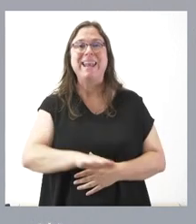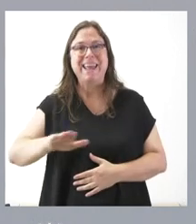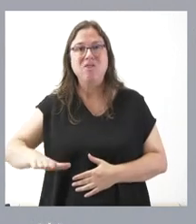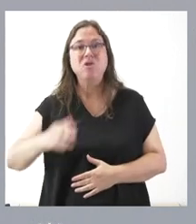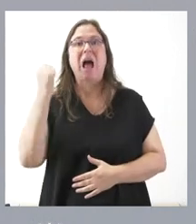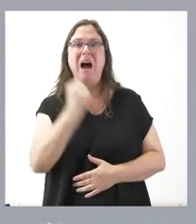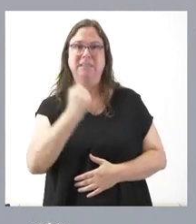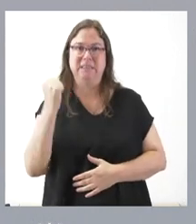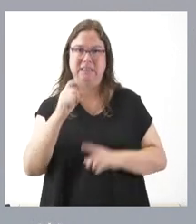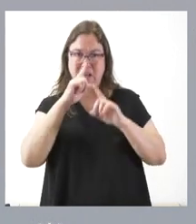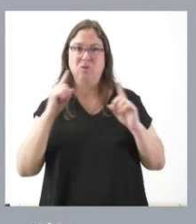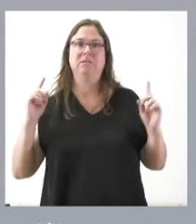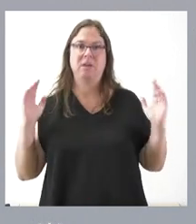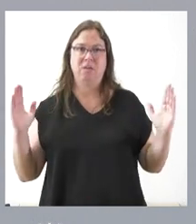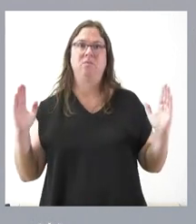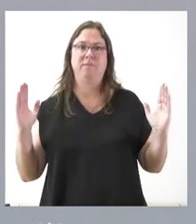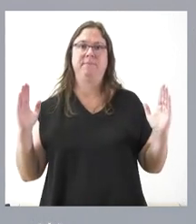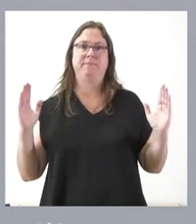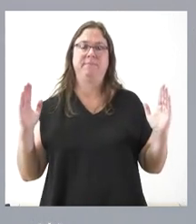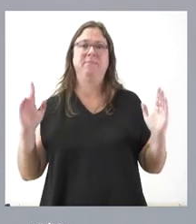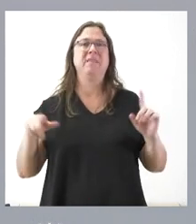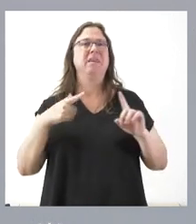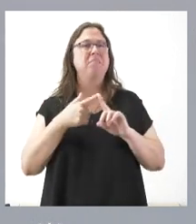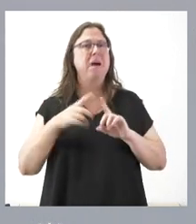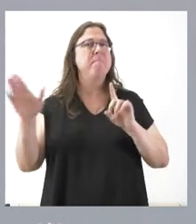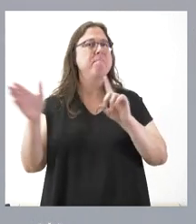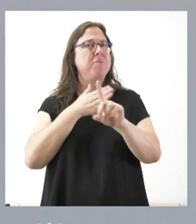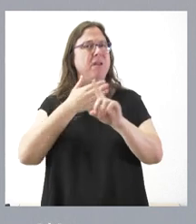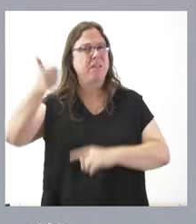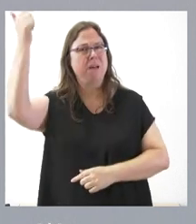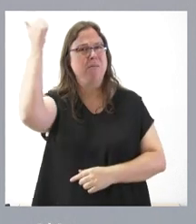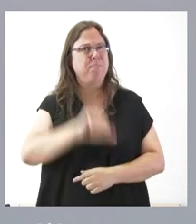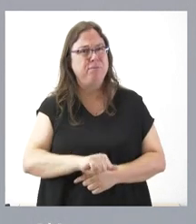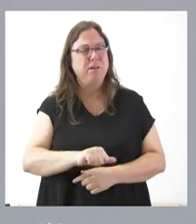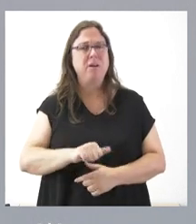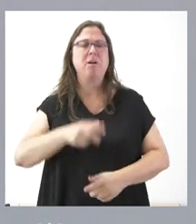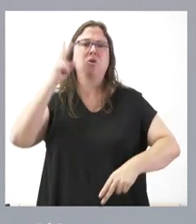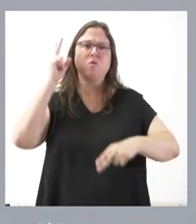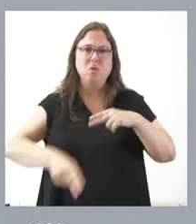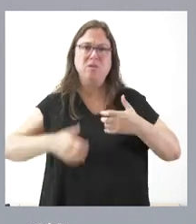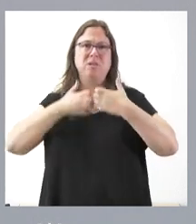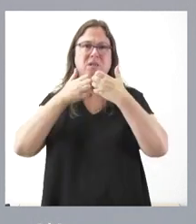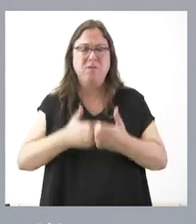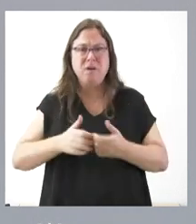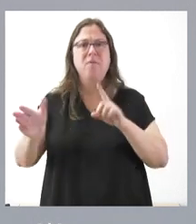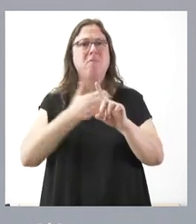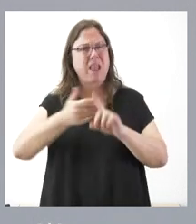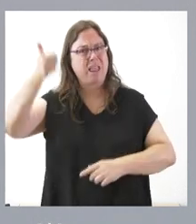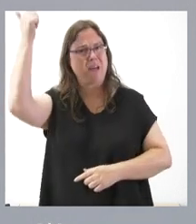este año. Y la lacra de la violencia de género, la lucha contra la violencia machista,